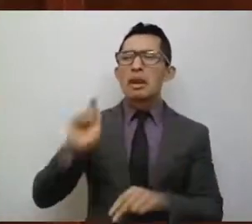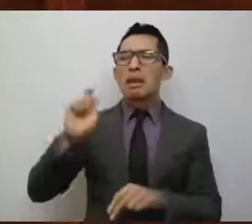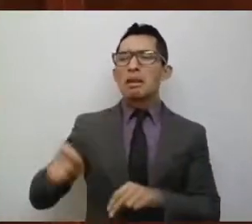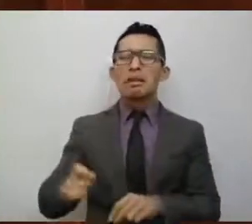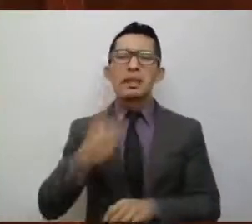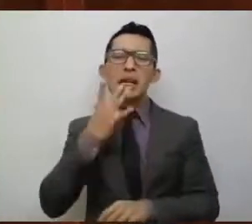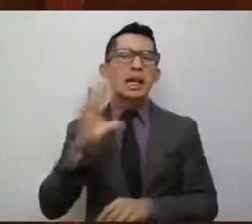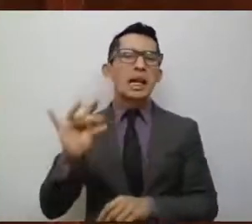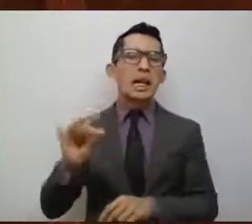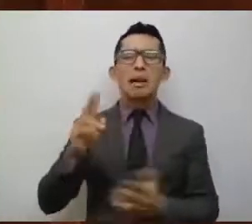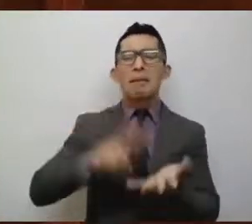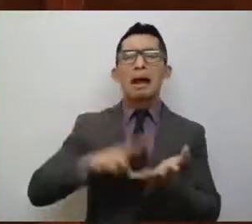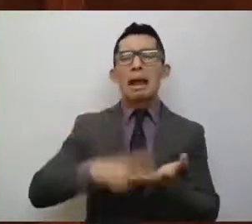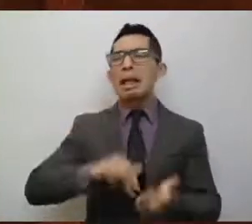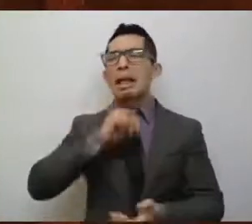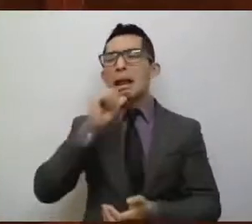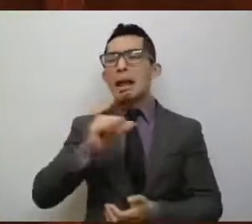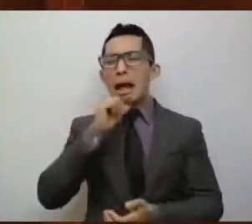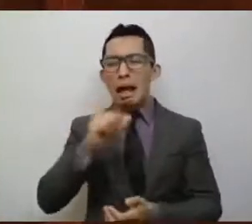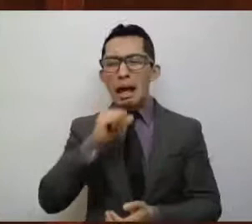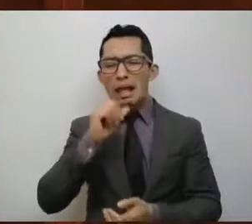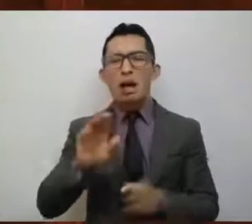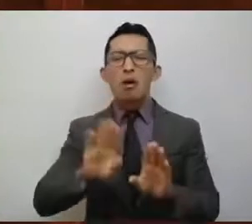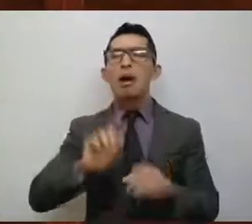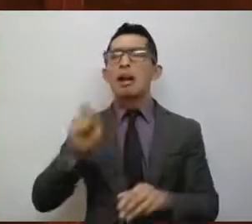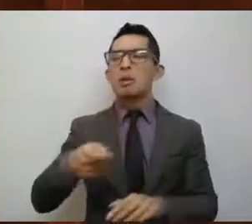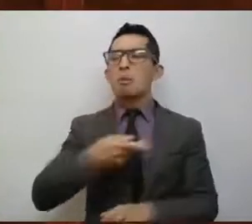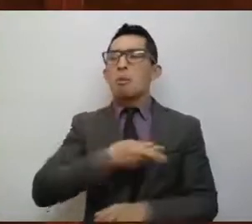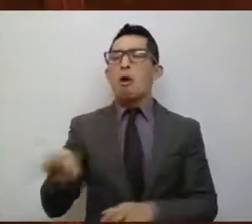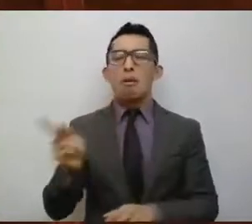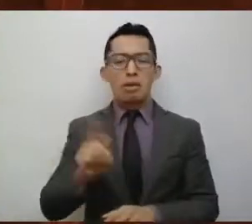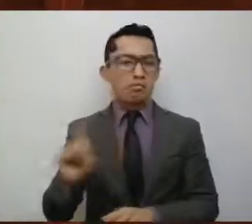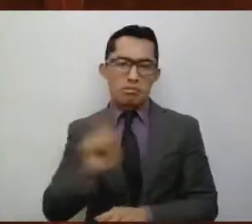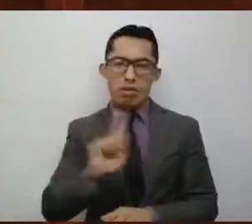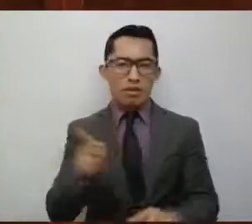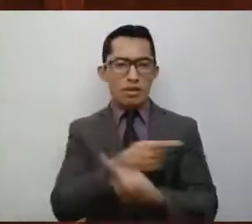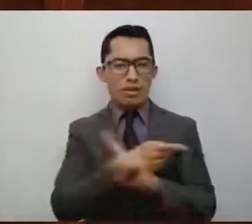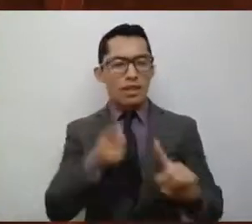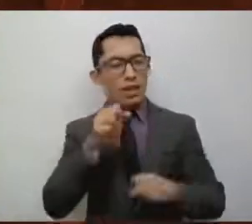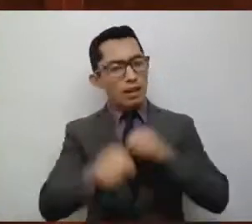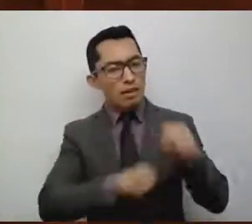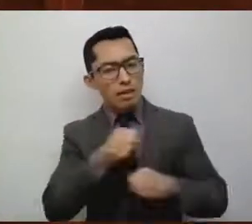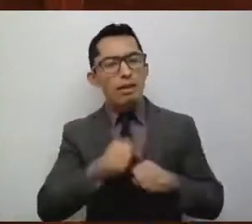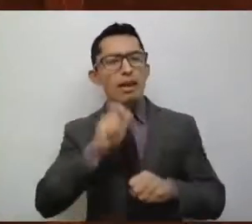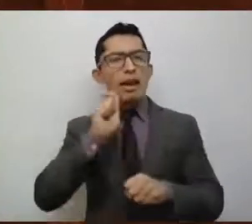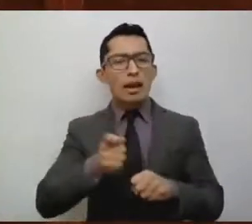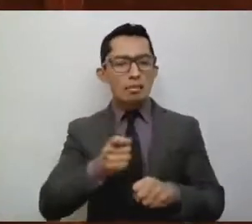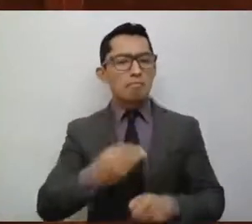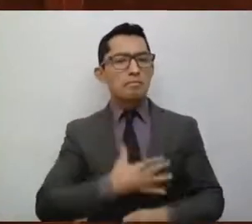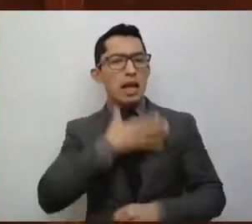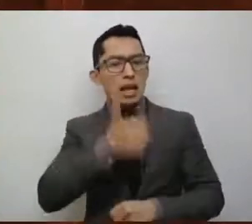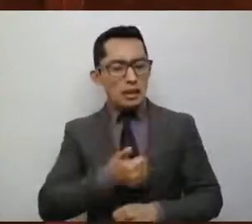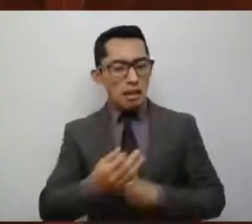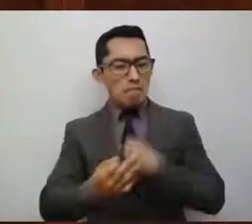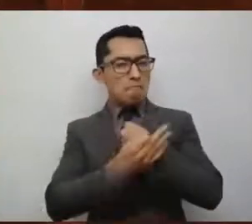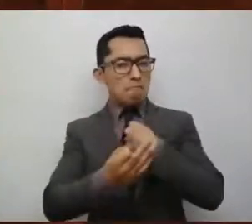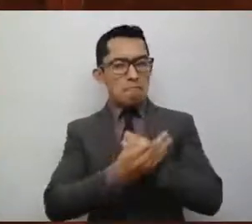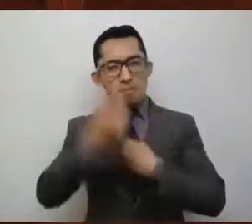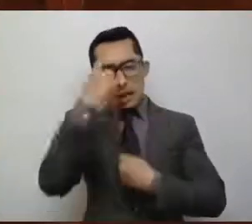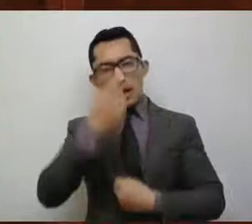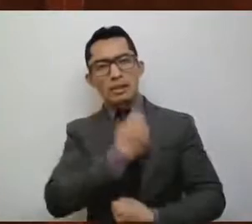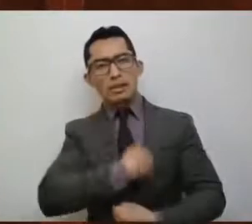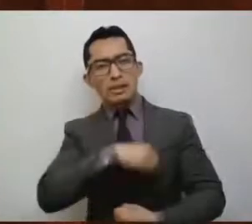valor económico o de estatus social, sino por lo contrario debe ser un sinónimo de bienestar y prevención para la salud.